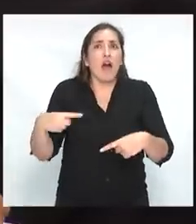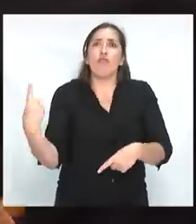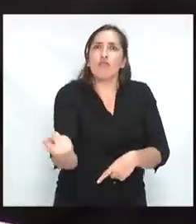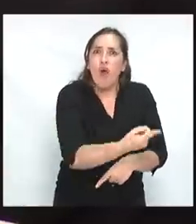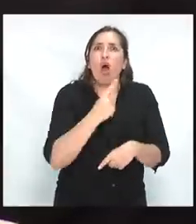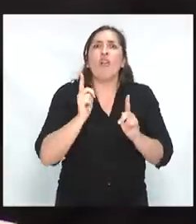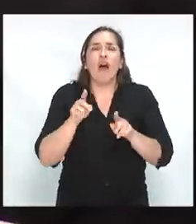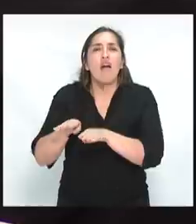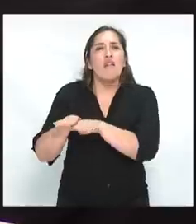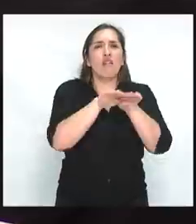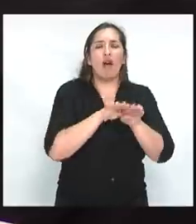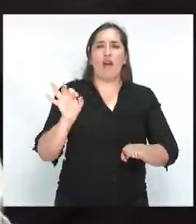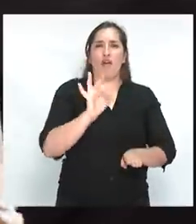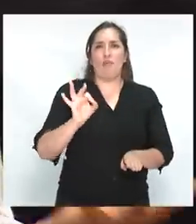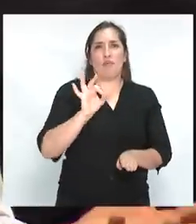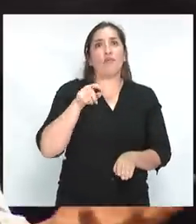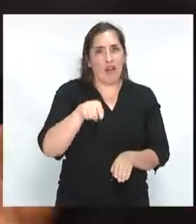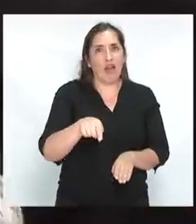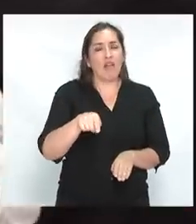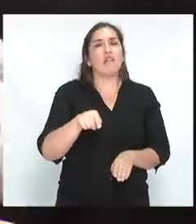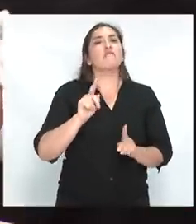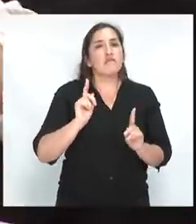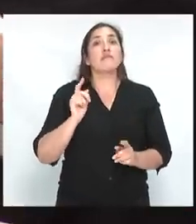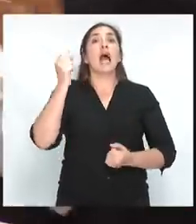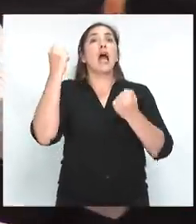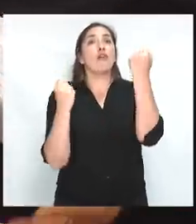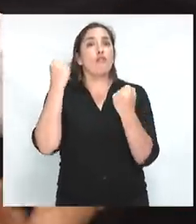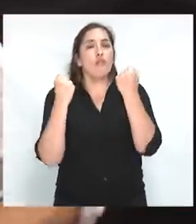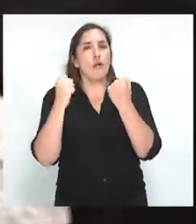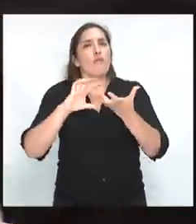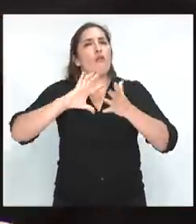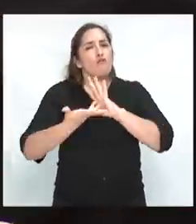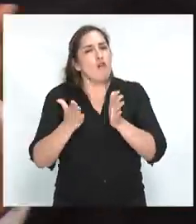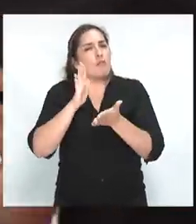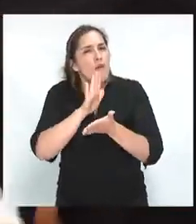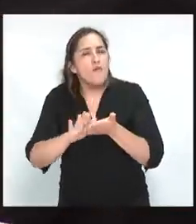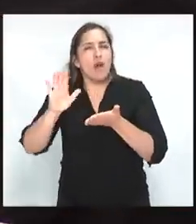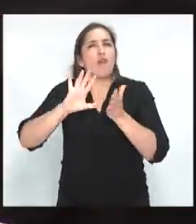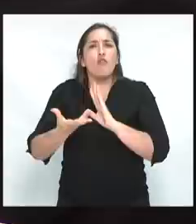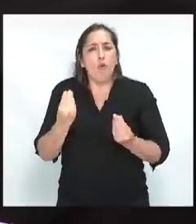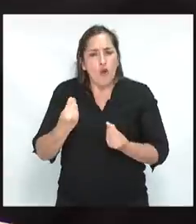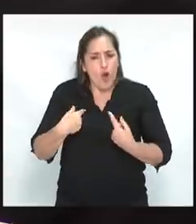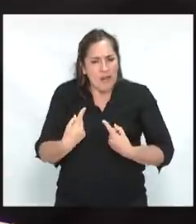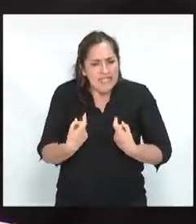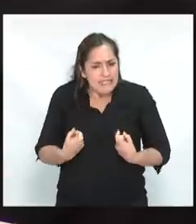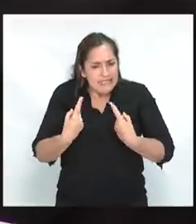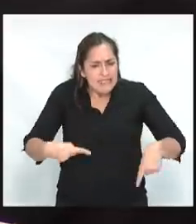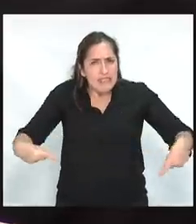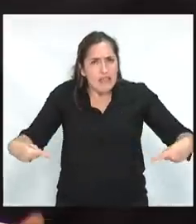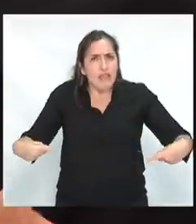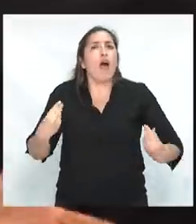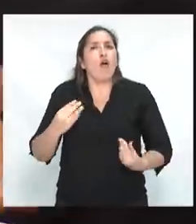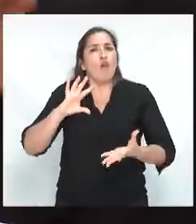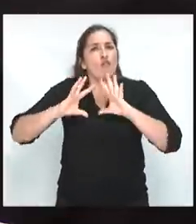oportunidades y es una nueva economía, una nueva forma de satisfacer necesidades materiales